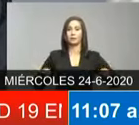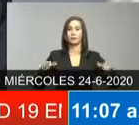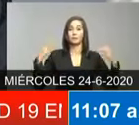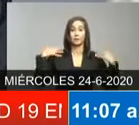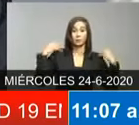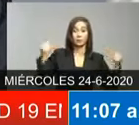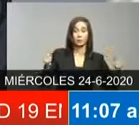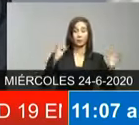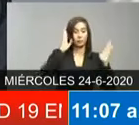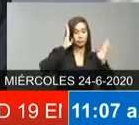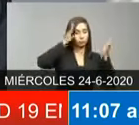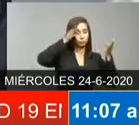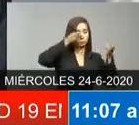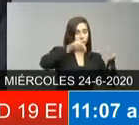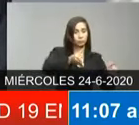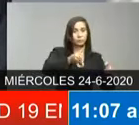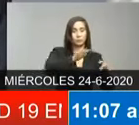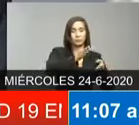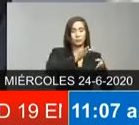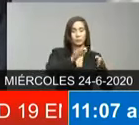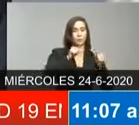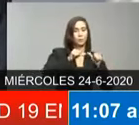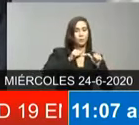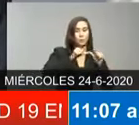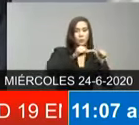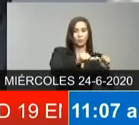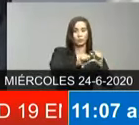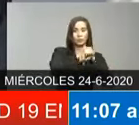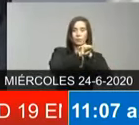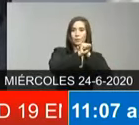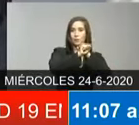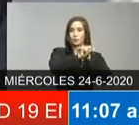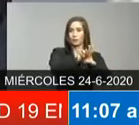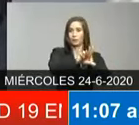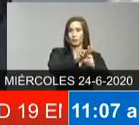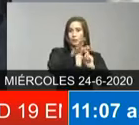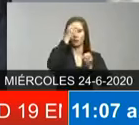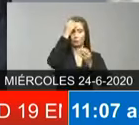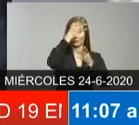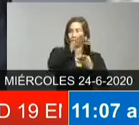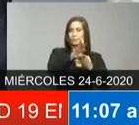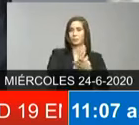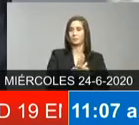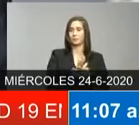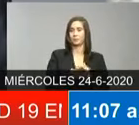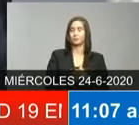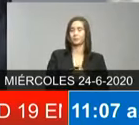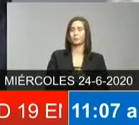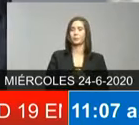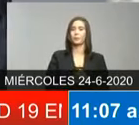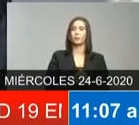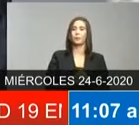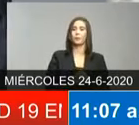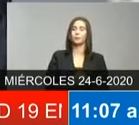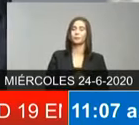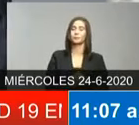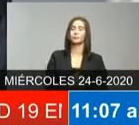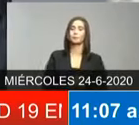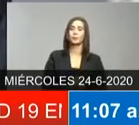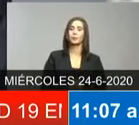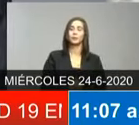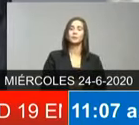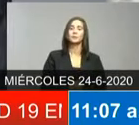ver con salud y seguiremos llevando a cabo toda la información a la población